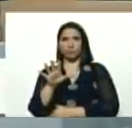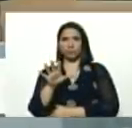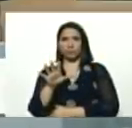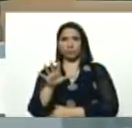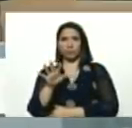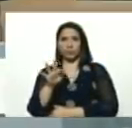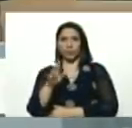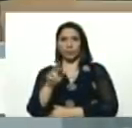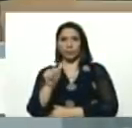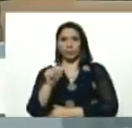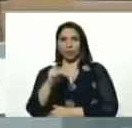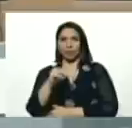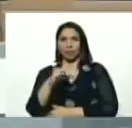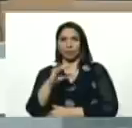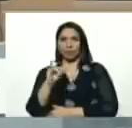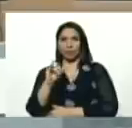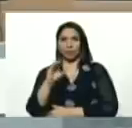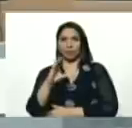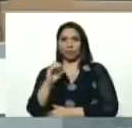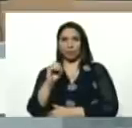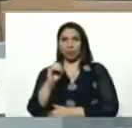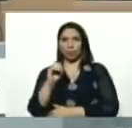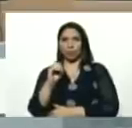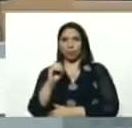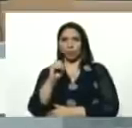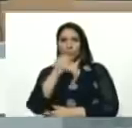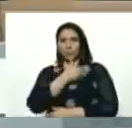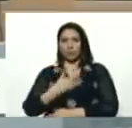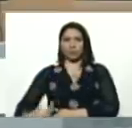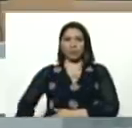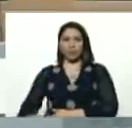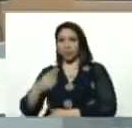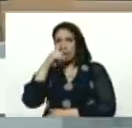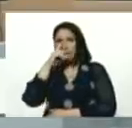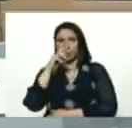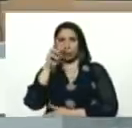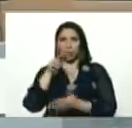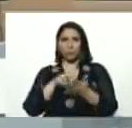Francisco Amelías Horta, presidente, el año 2003, 2004,